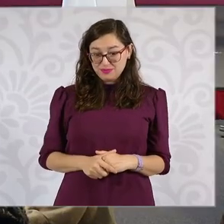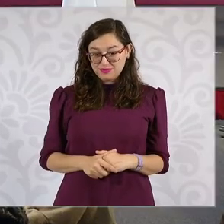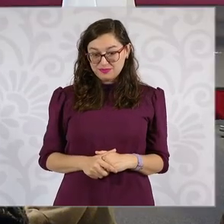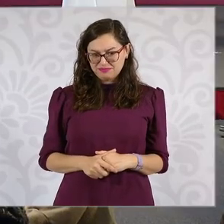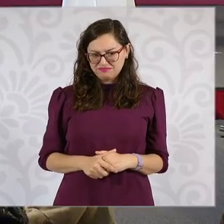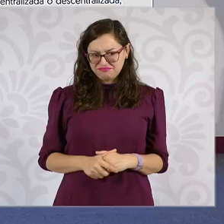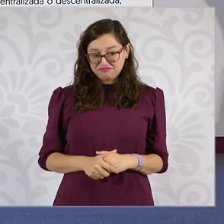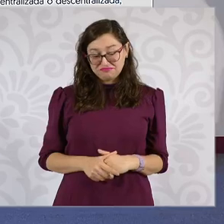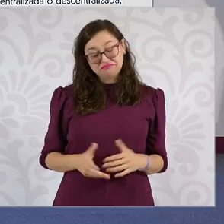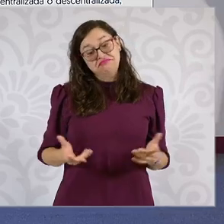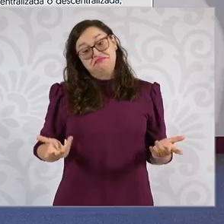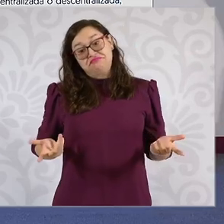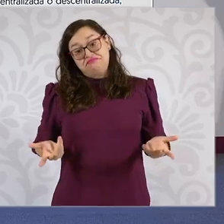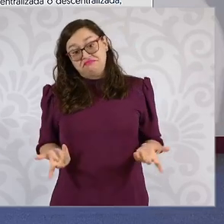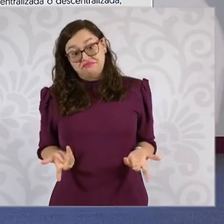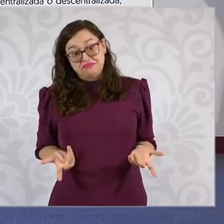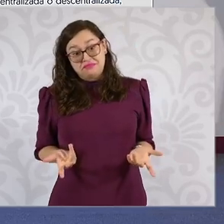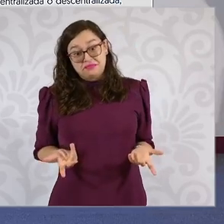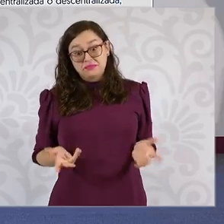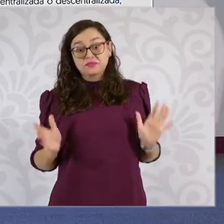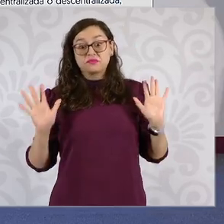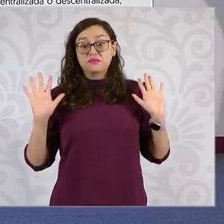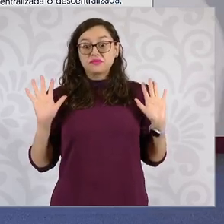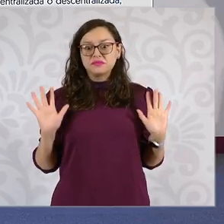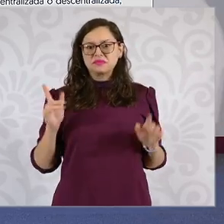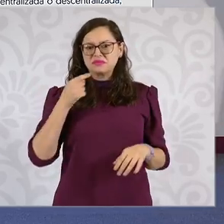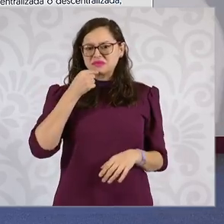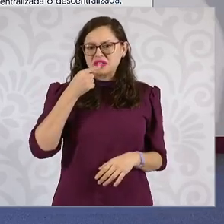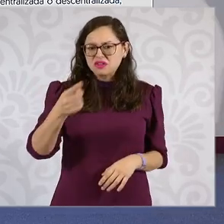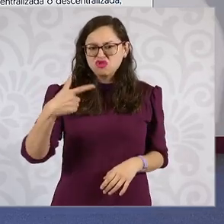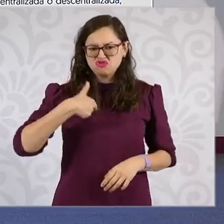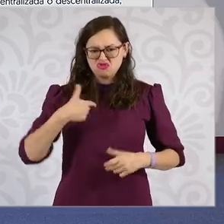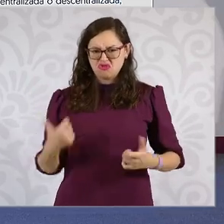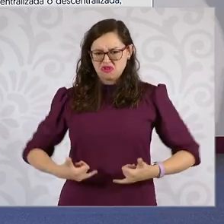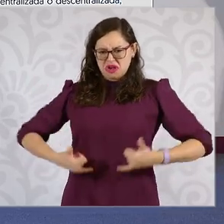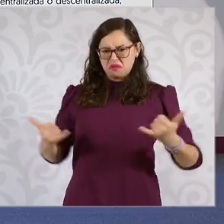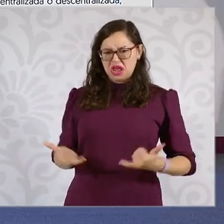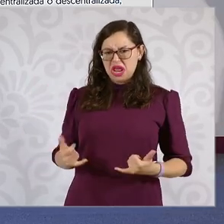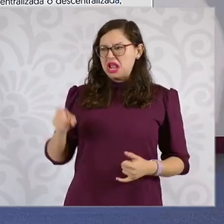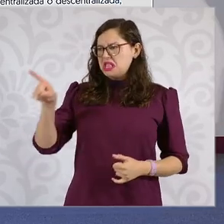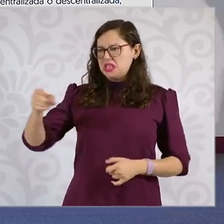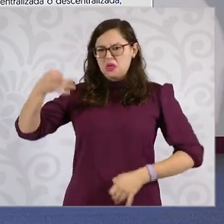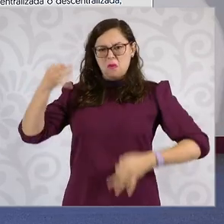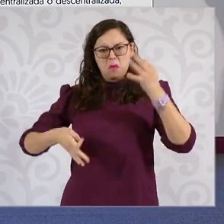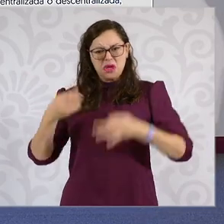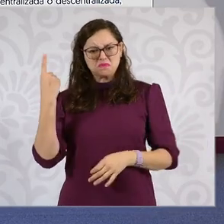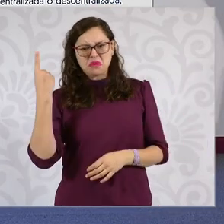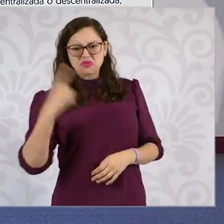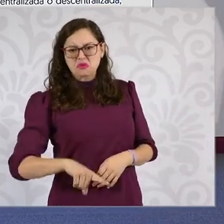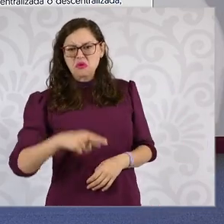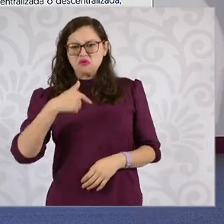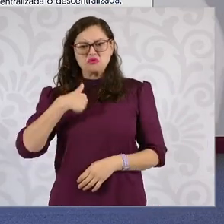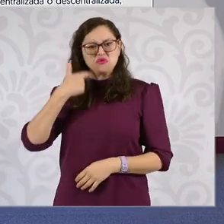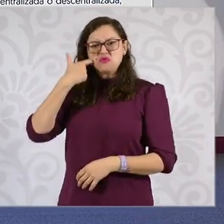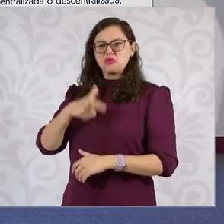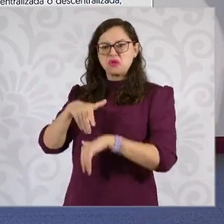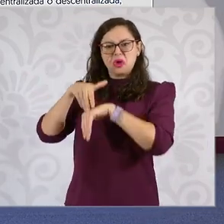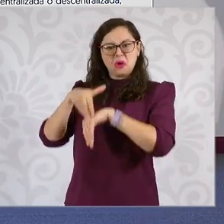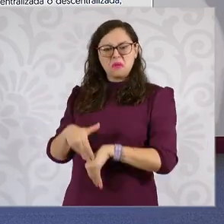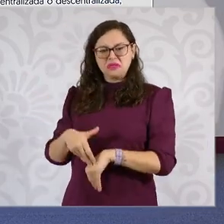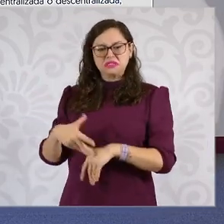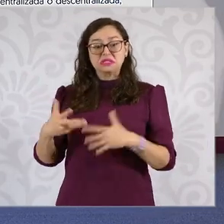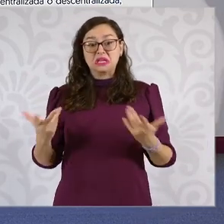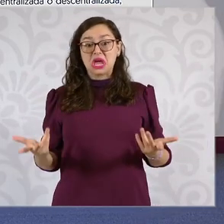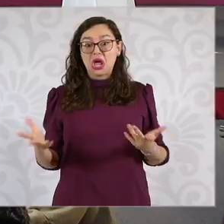Entonces, bueno, ya están diciendo que estoy en desacato, que… bueno, hasta de violencia